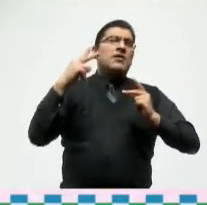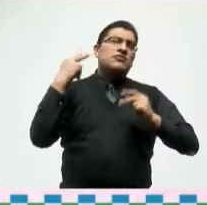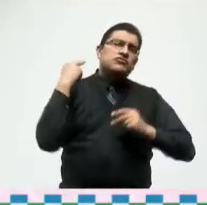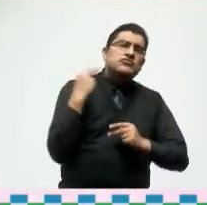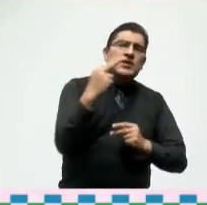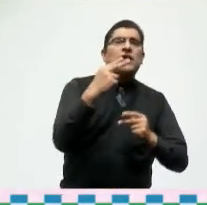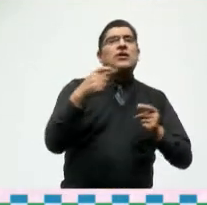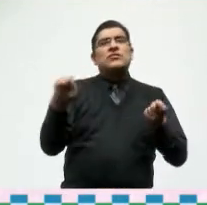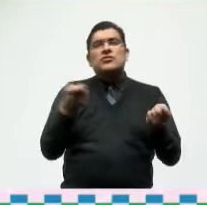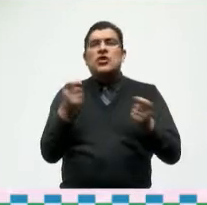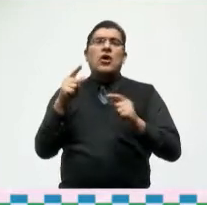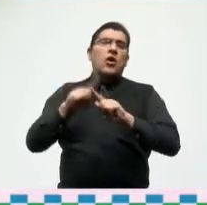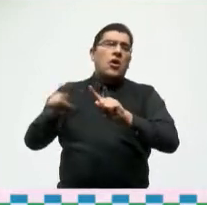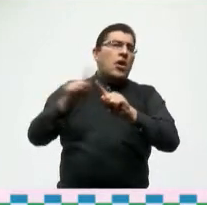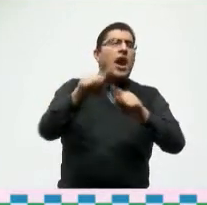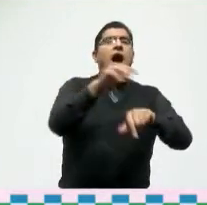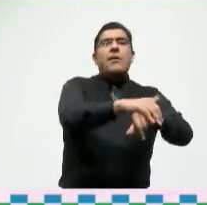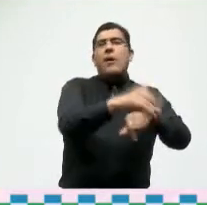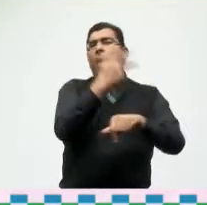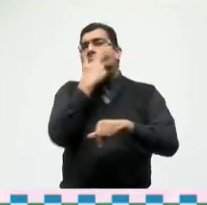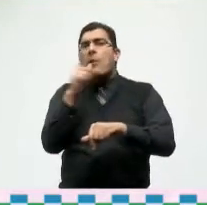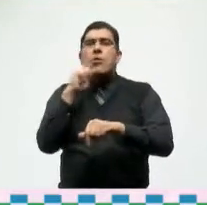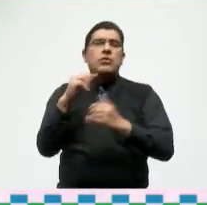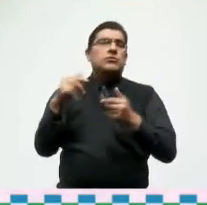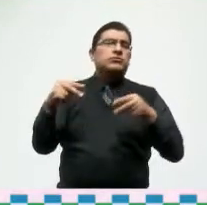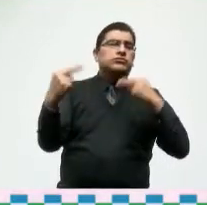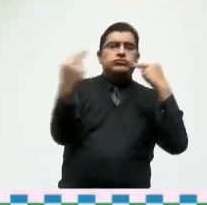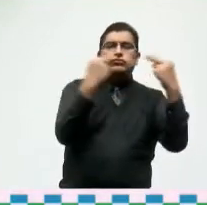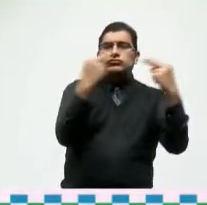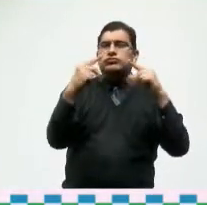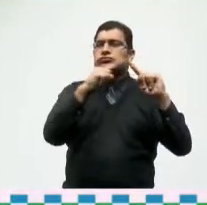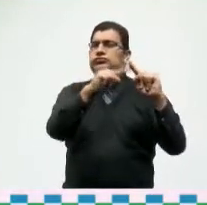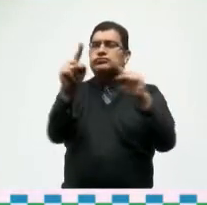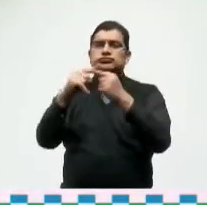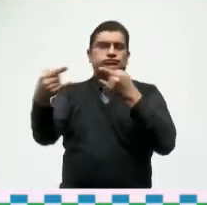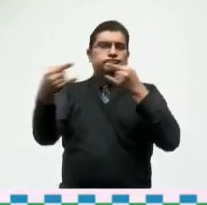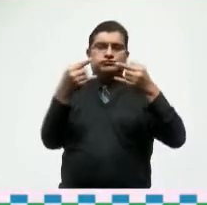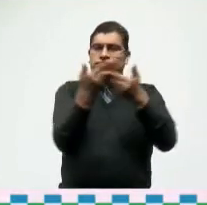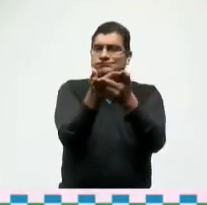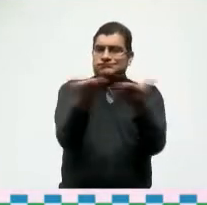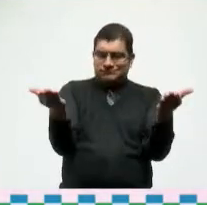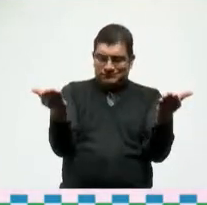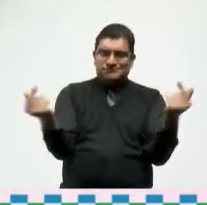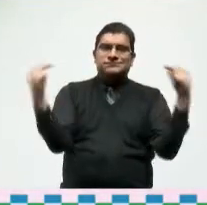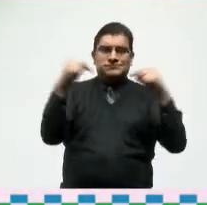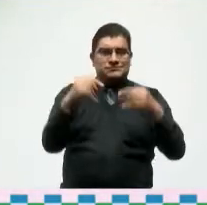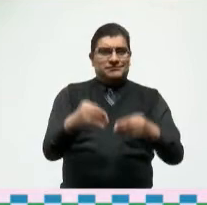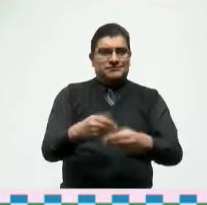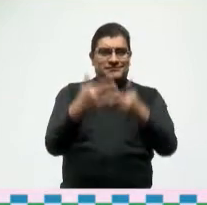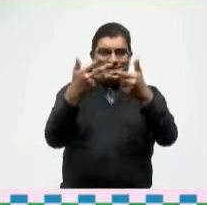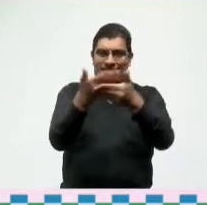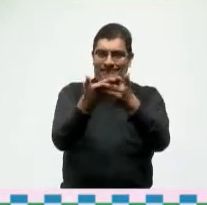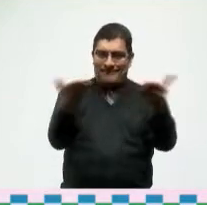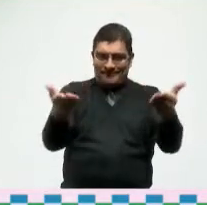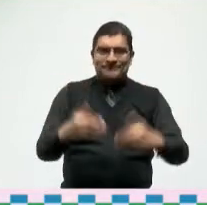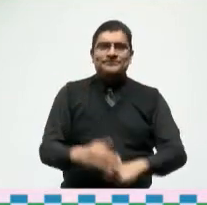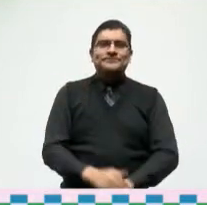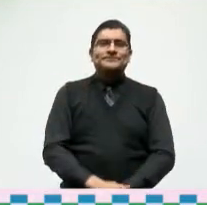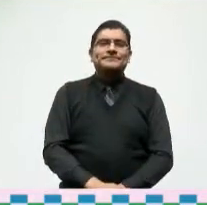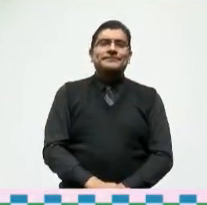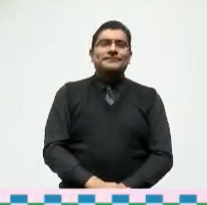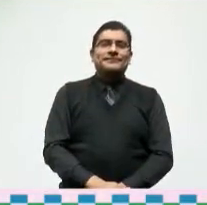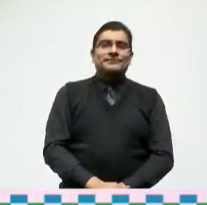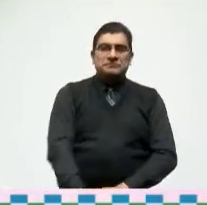amigas y amigos todos que nos acompañan a través de las distintas plataformas digitales